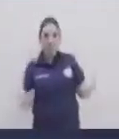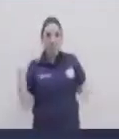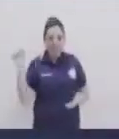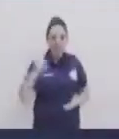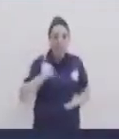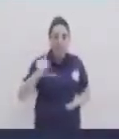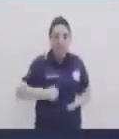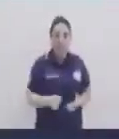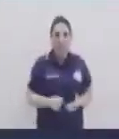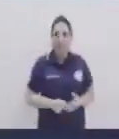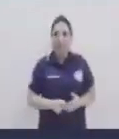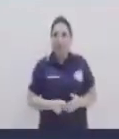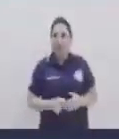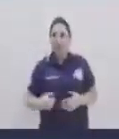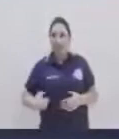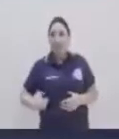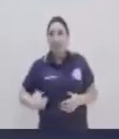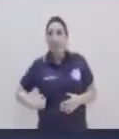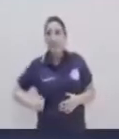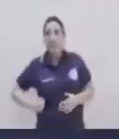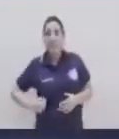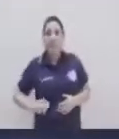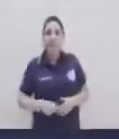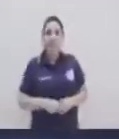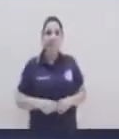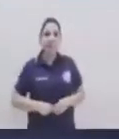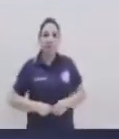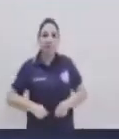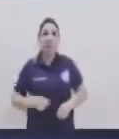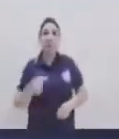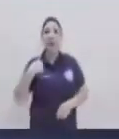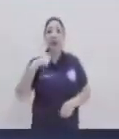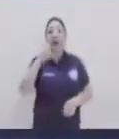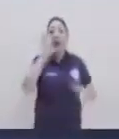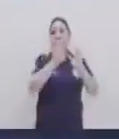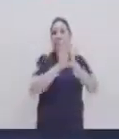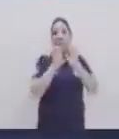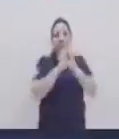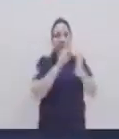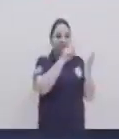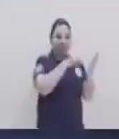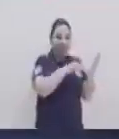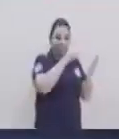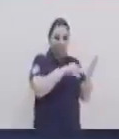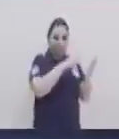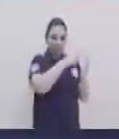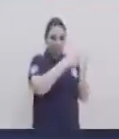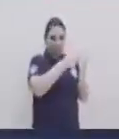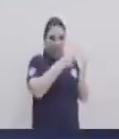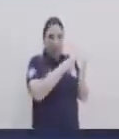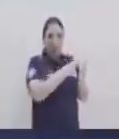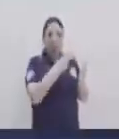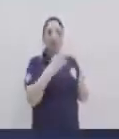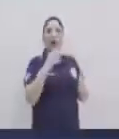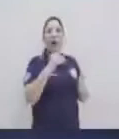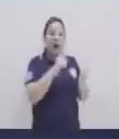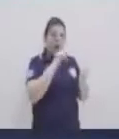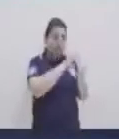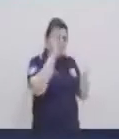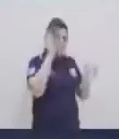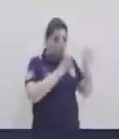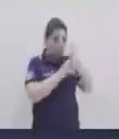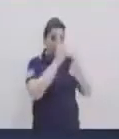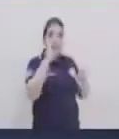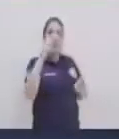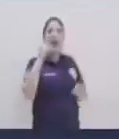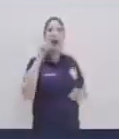esa reacción no es dada a esta acción entonces ¿a qué puede ser? en un texto puedes encontrar más de una causa como más